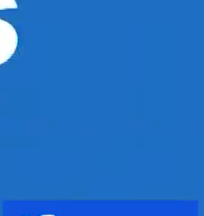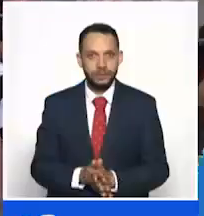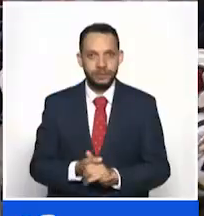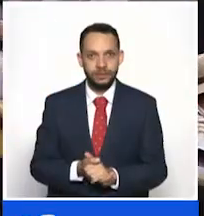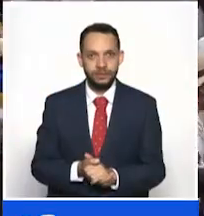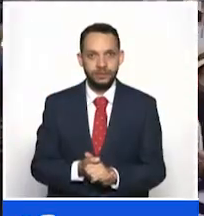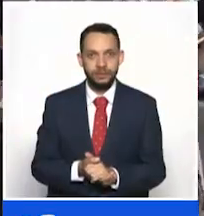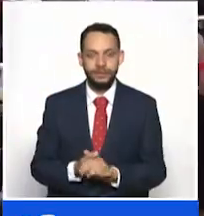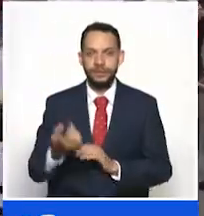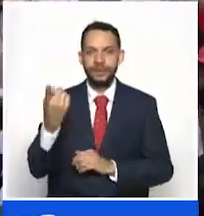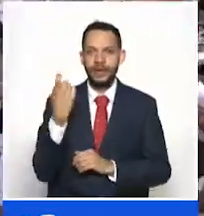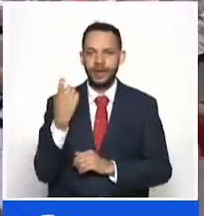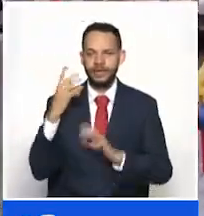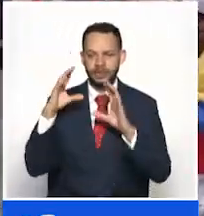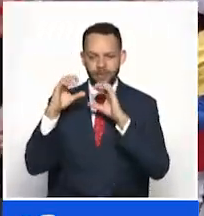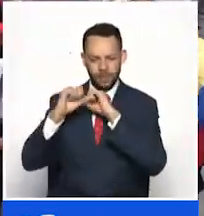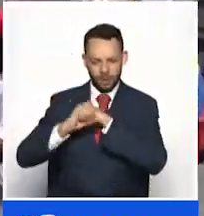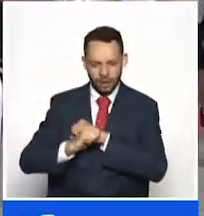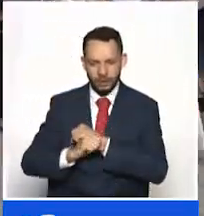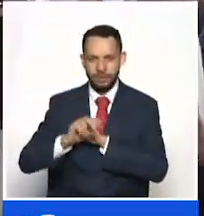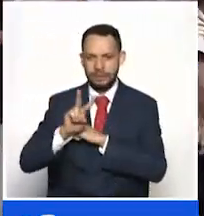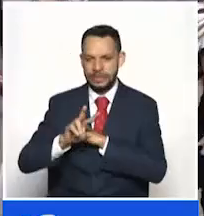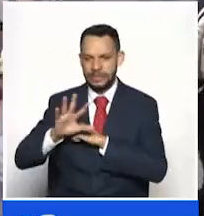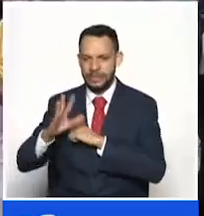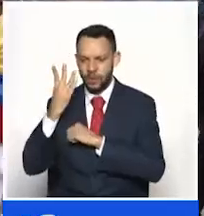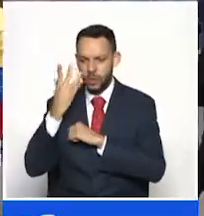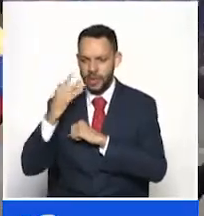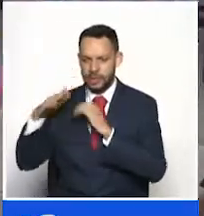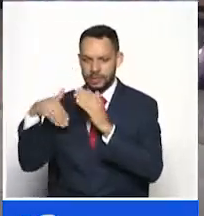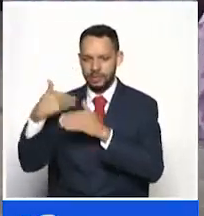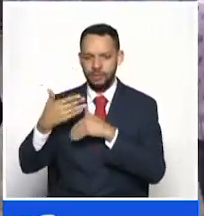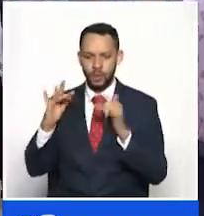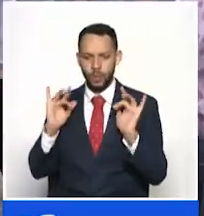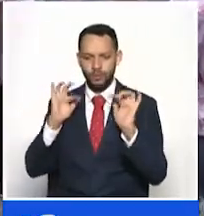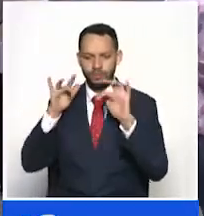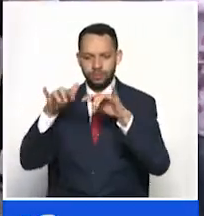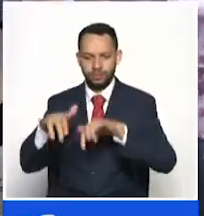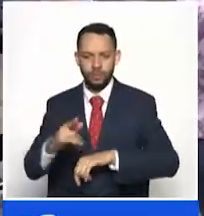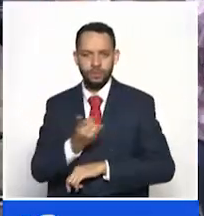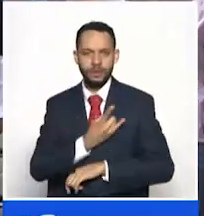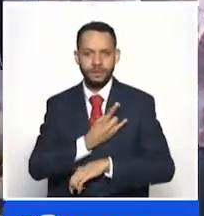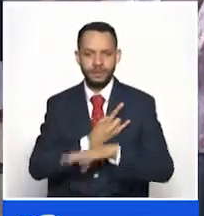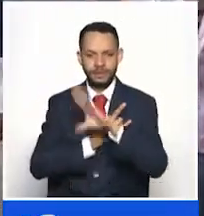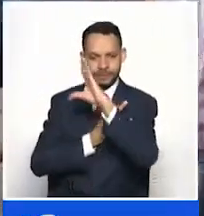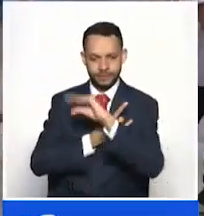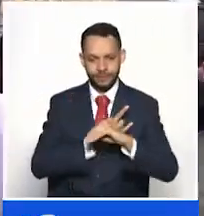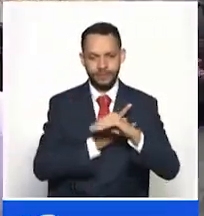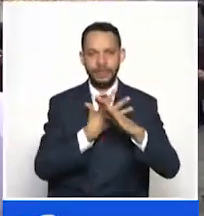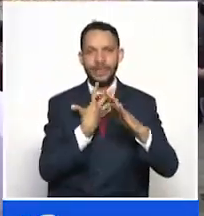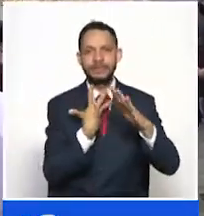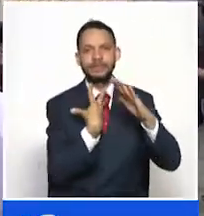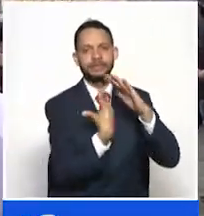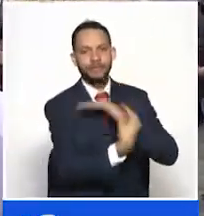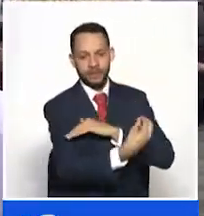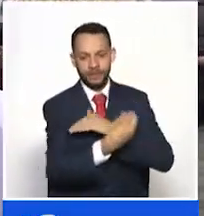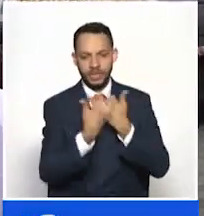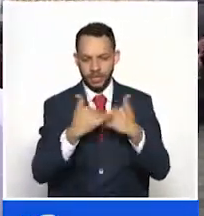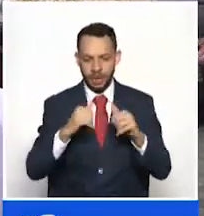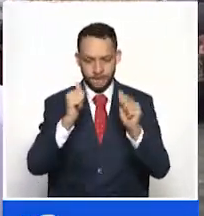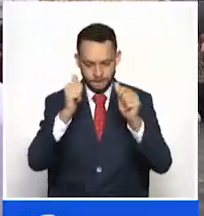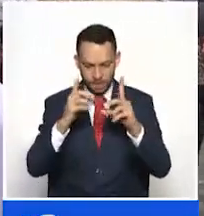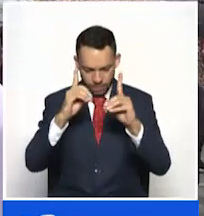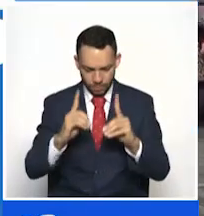Anoche, después de 25 días, manifestantes que se encontraban en la Universidad del Quindío decidieron abandonar el plantel de manera